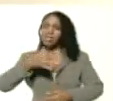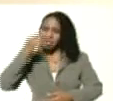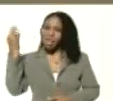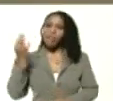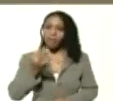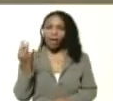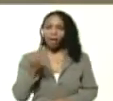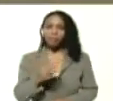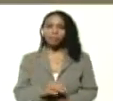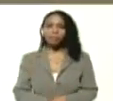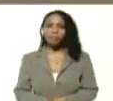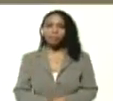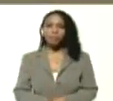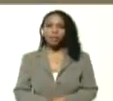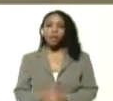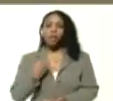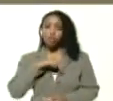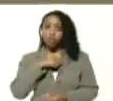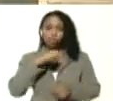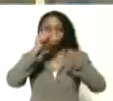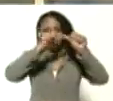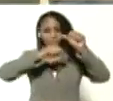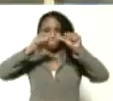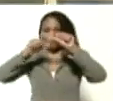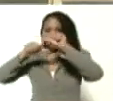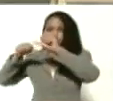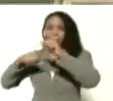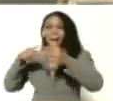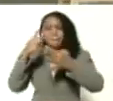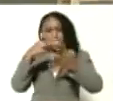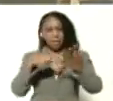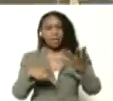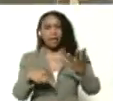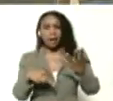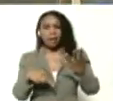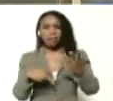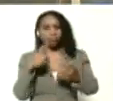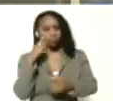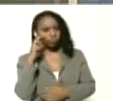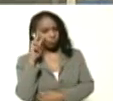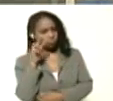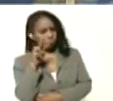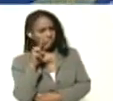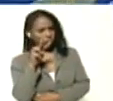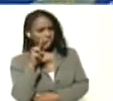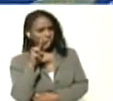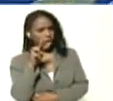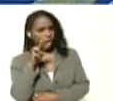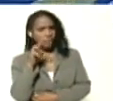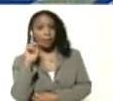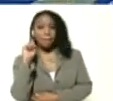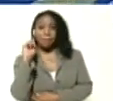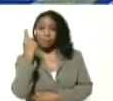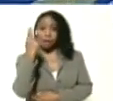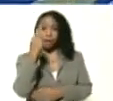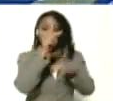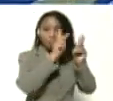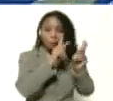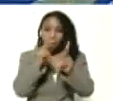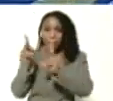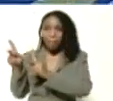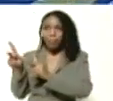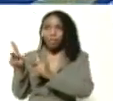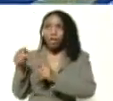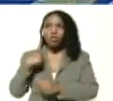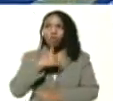aquí estamos revisando un conjunto de materiales Aristóbulo de primer orden yo quiero